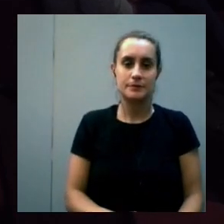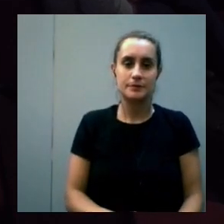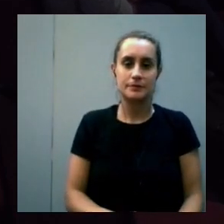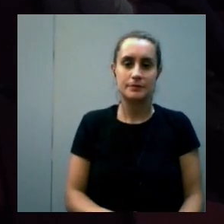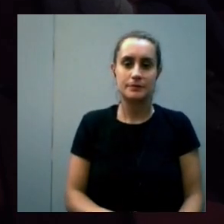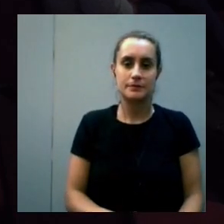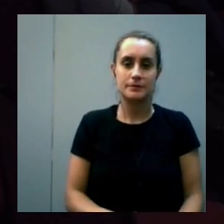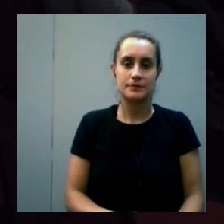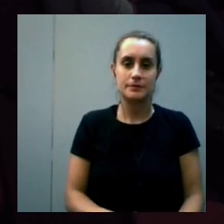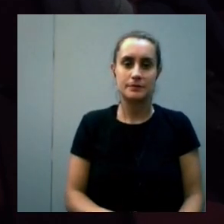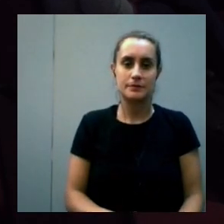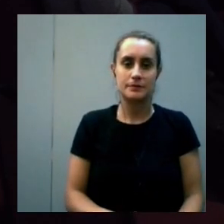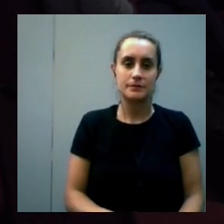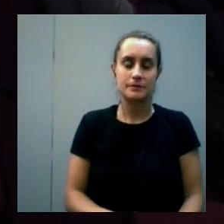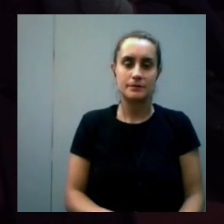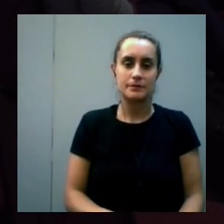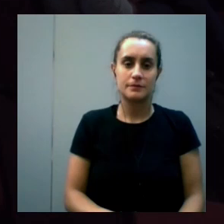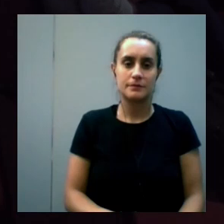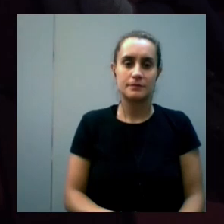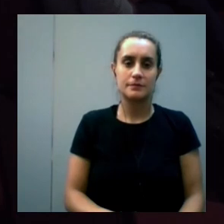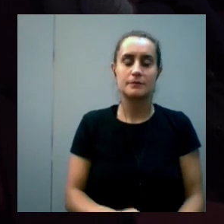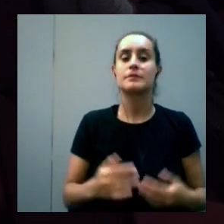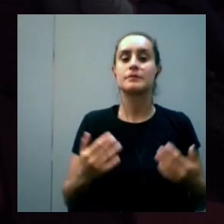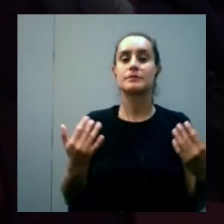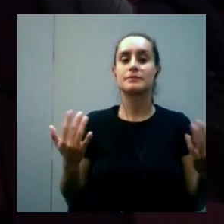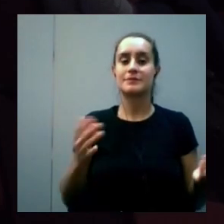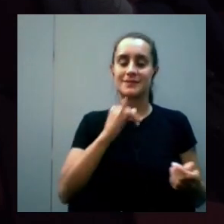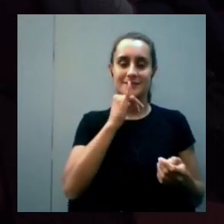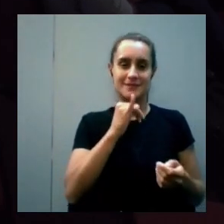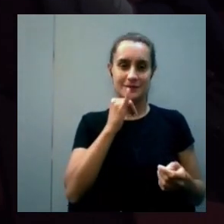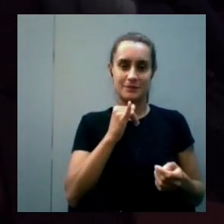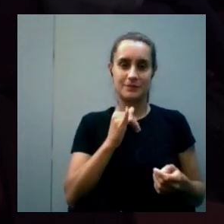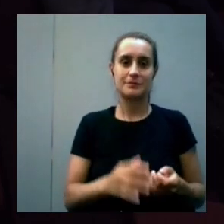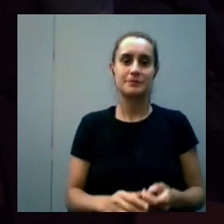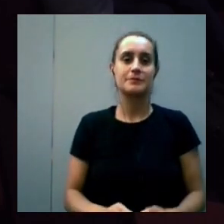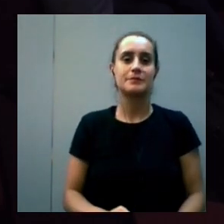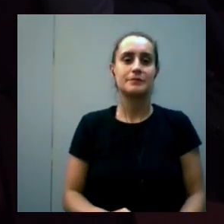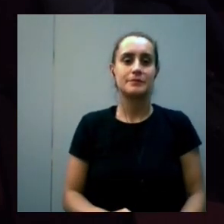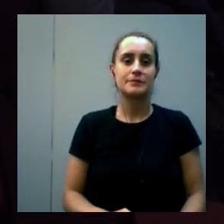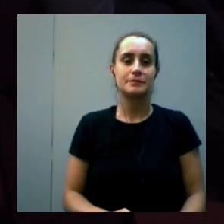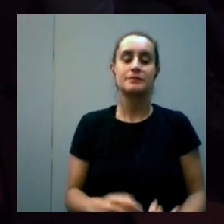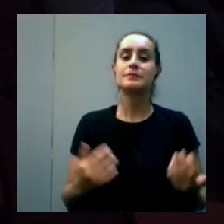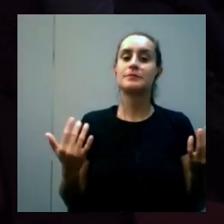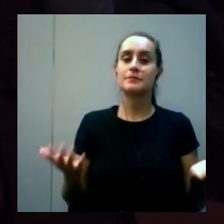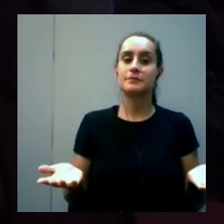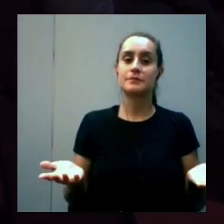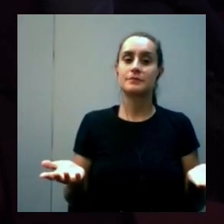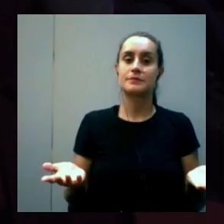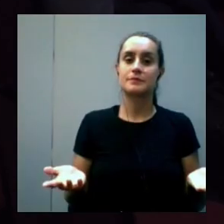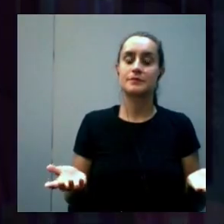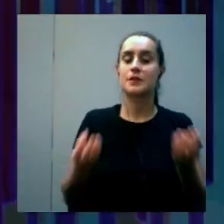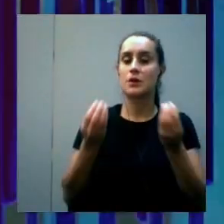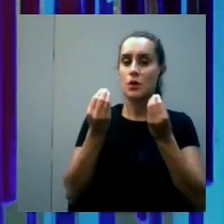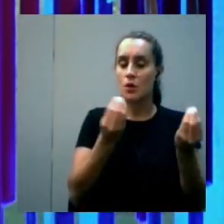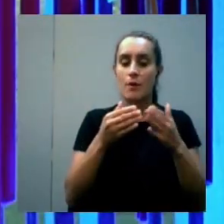del barquito contale la dinámica bien bueno la dinámica del barquito es como